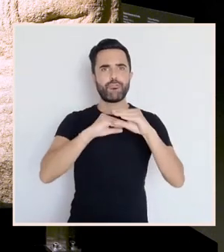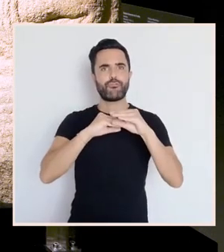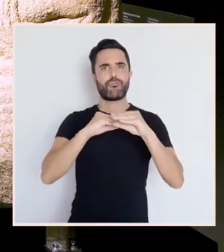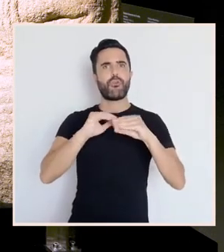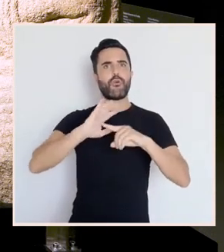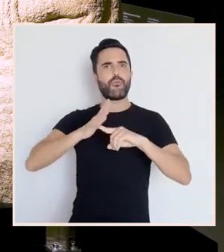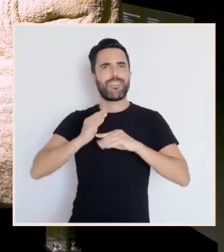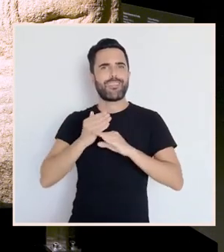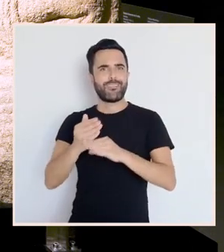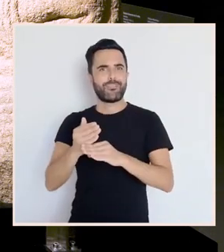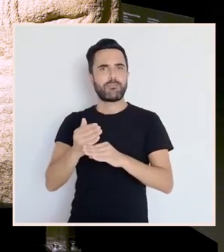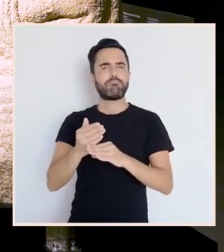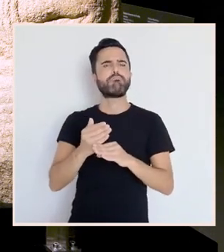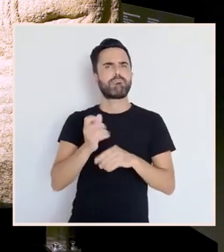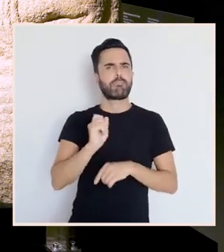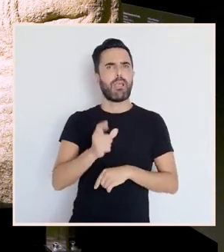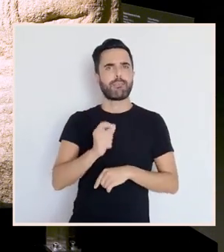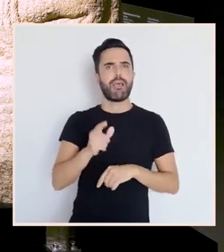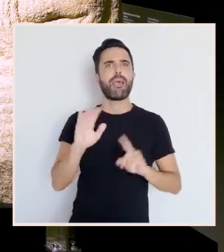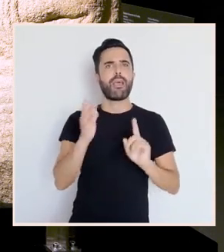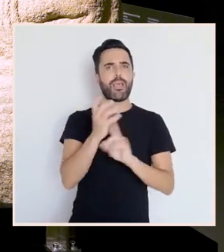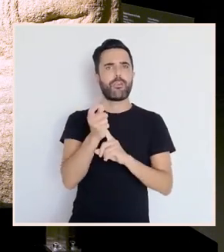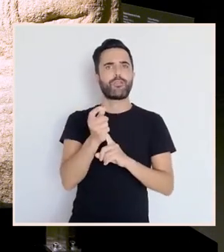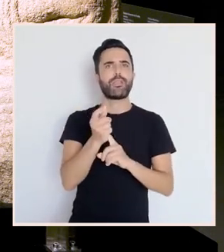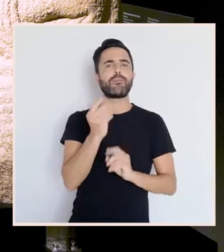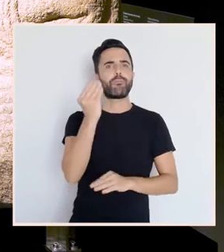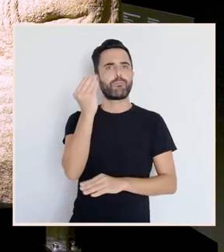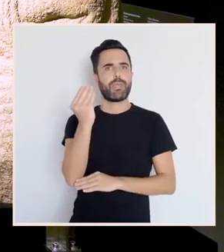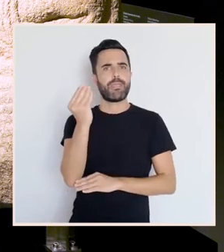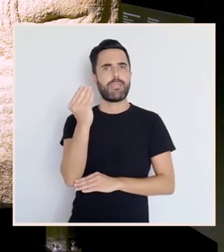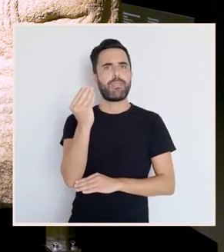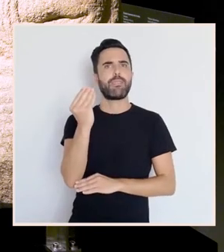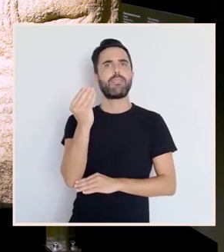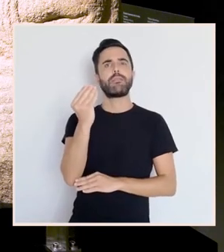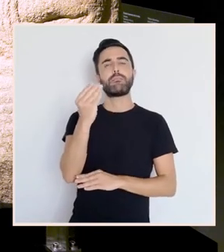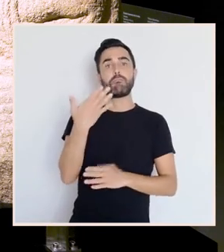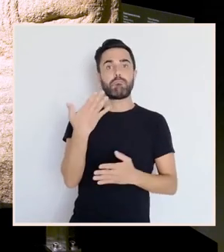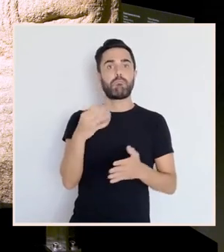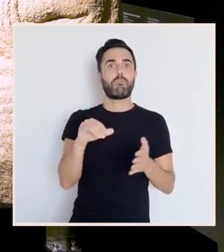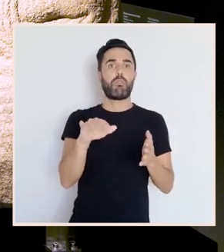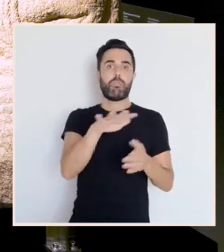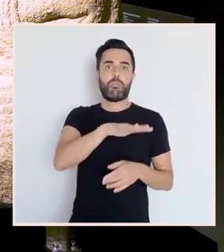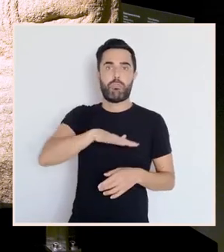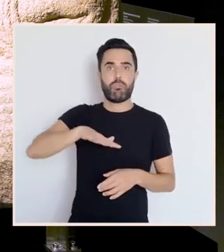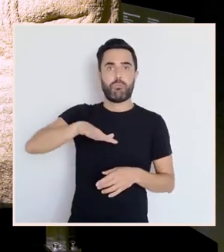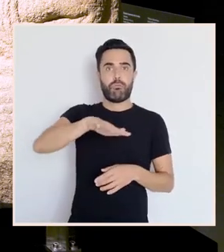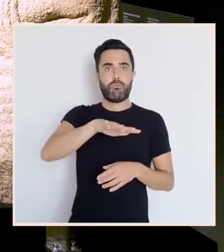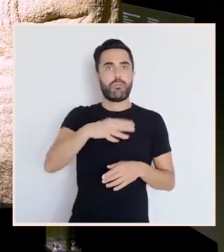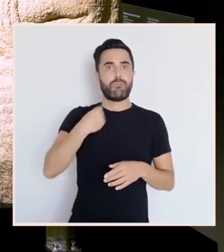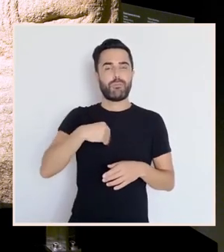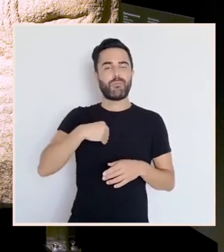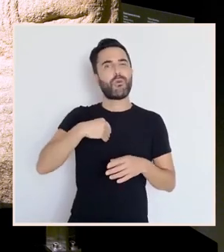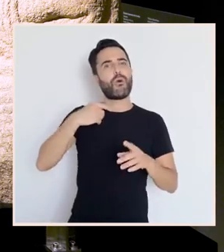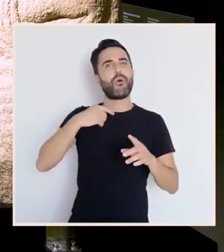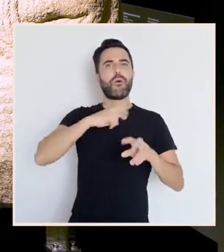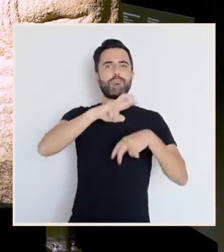tipo de pezas, este tipo de monumentos que se teñen reutilizado para facer outros edificios